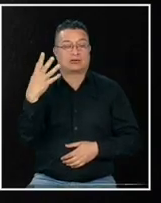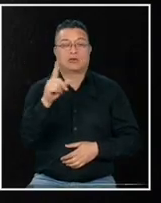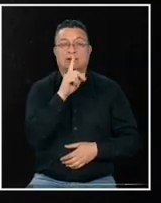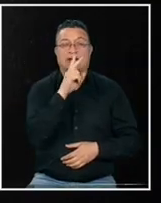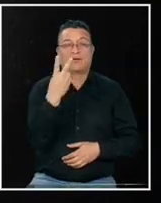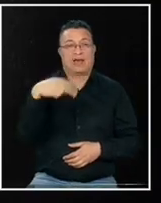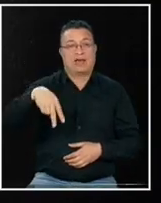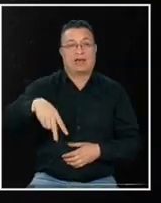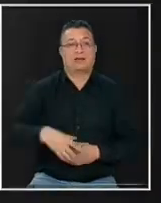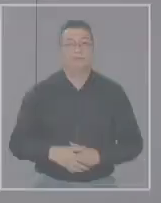TVN